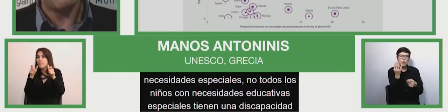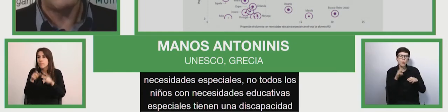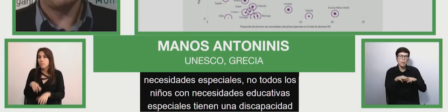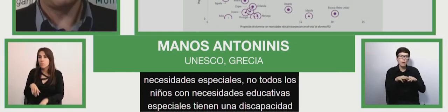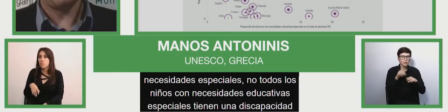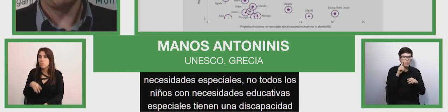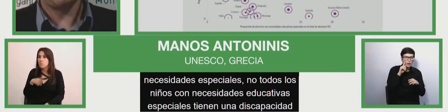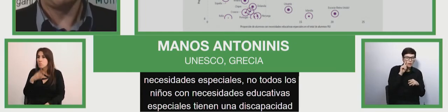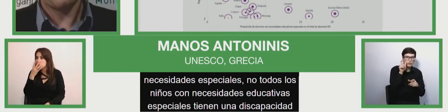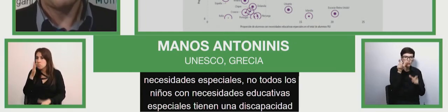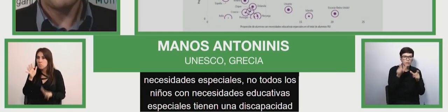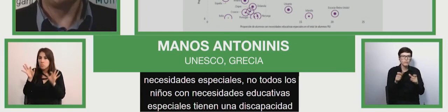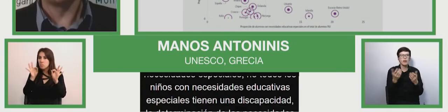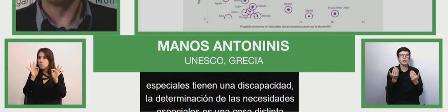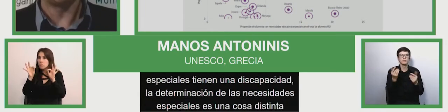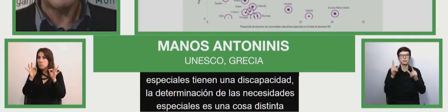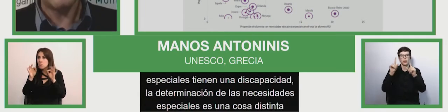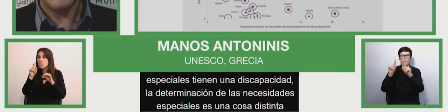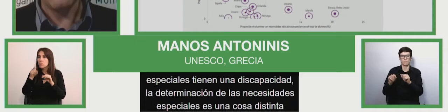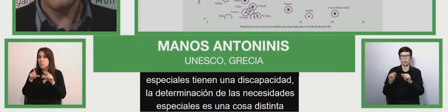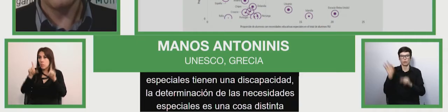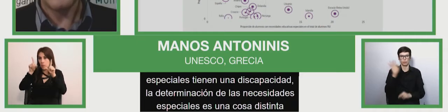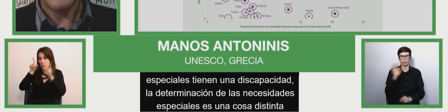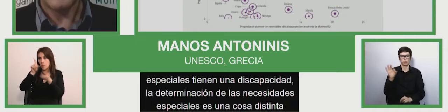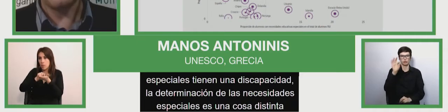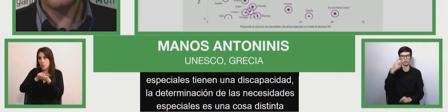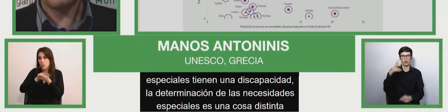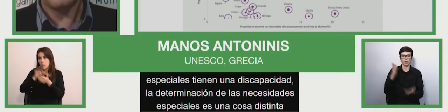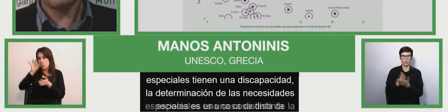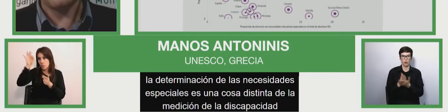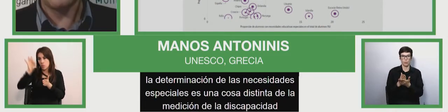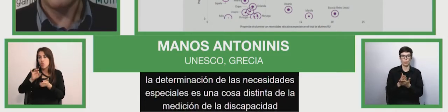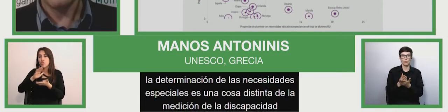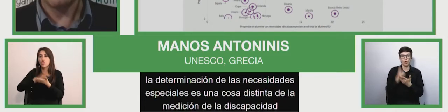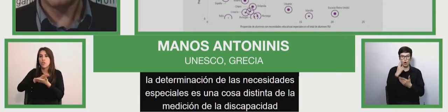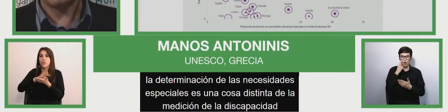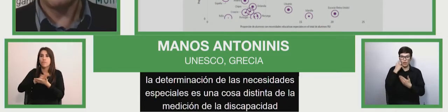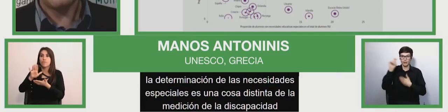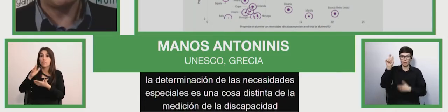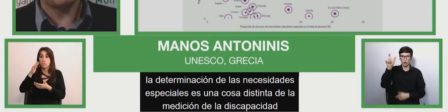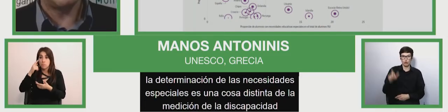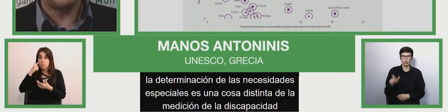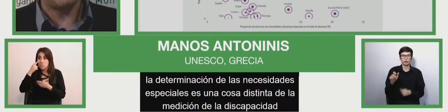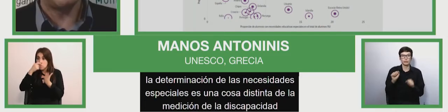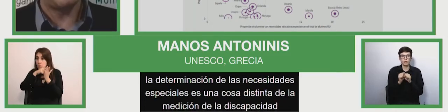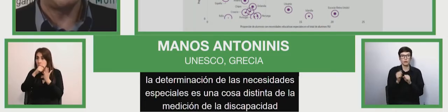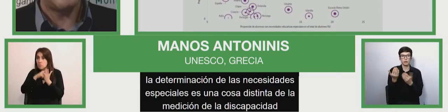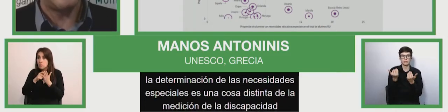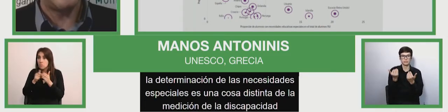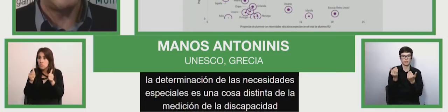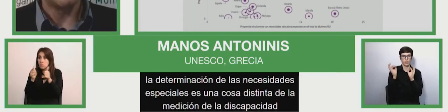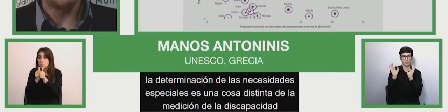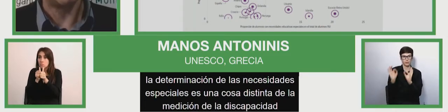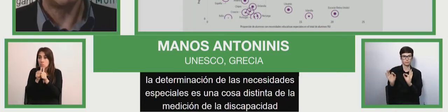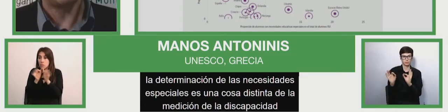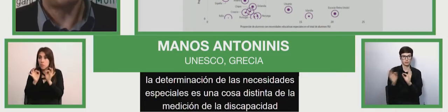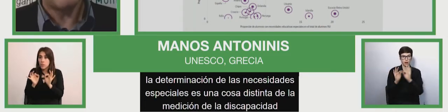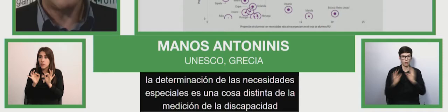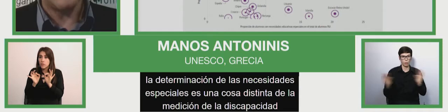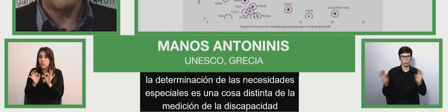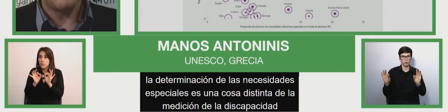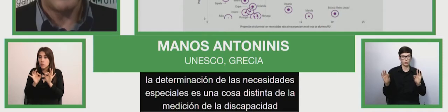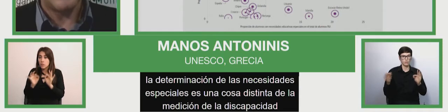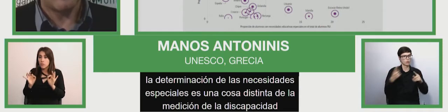suscita menos consenso. El porcentaje de alumnos a los que se reconoce con necesidades educativas especiales varía